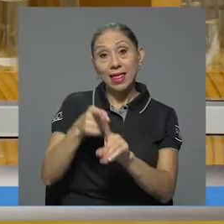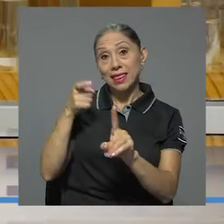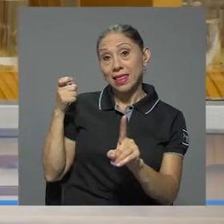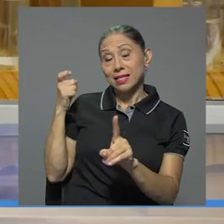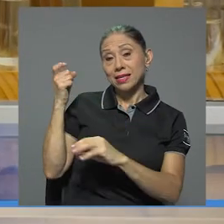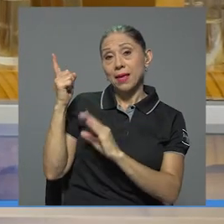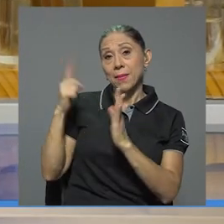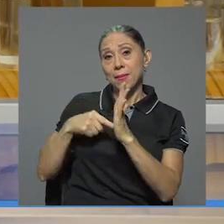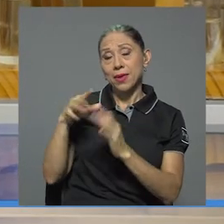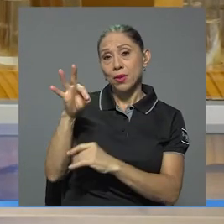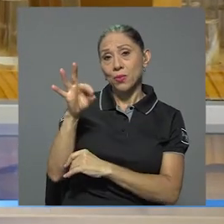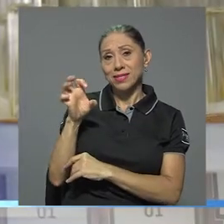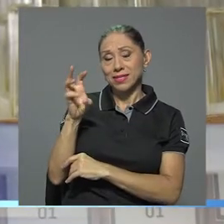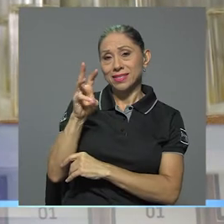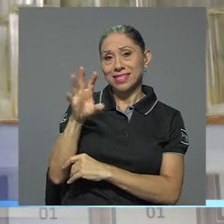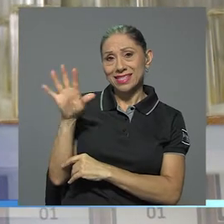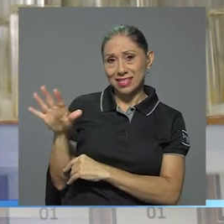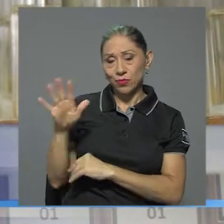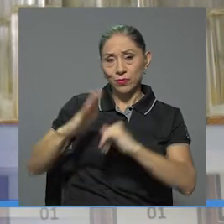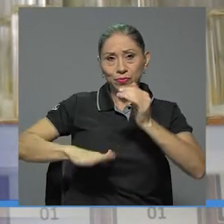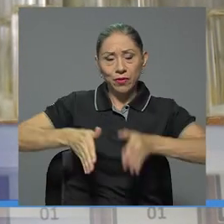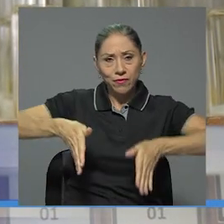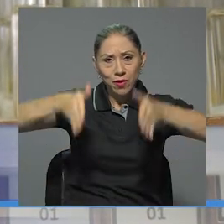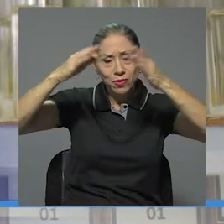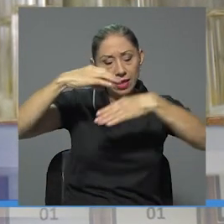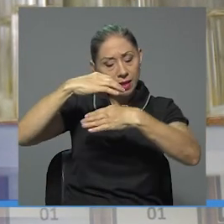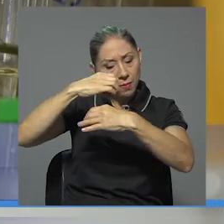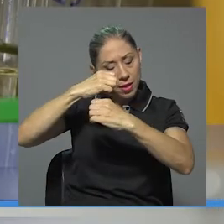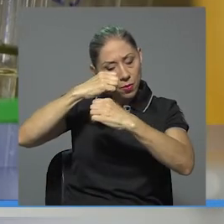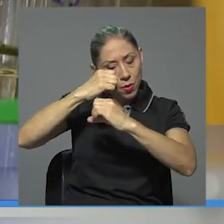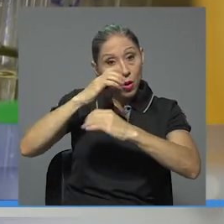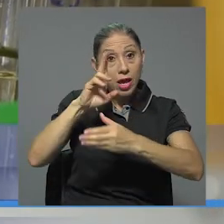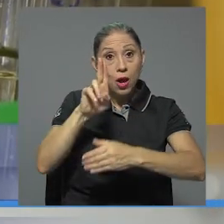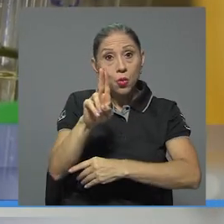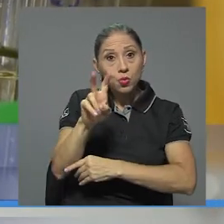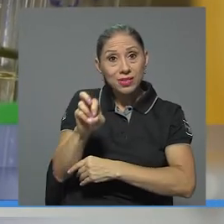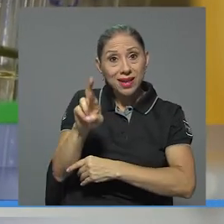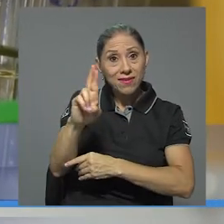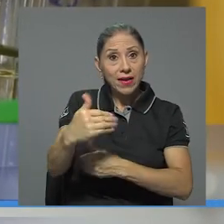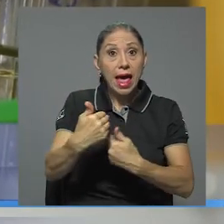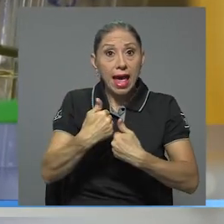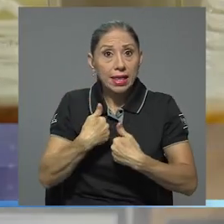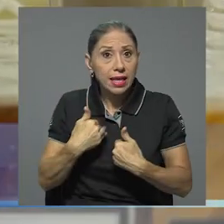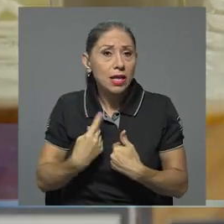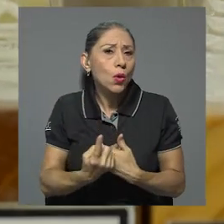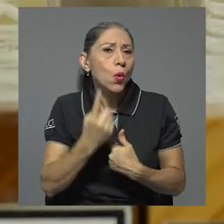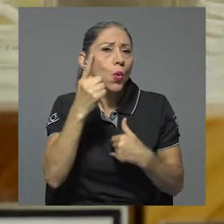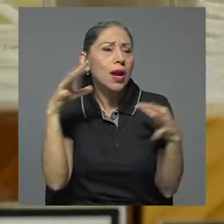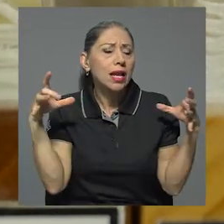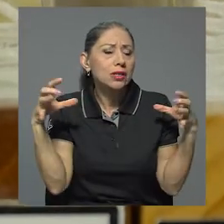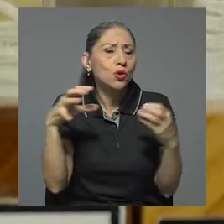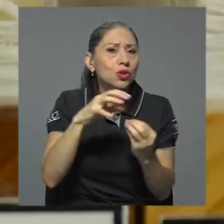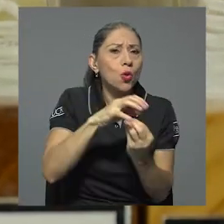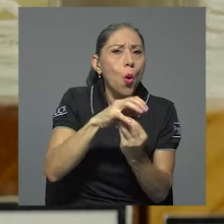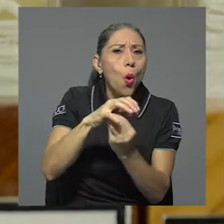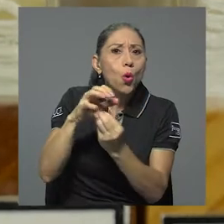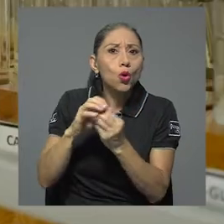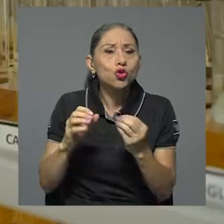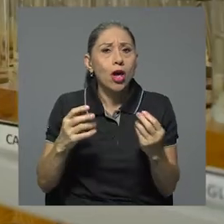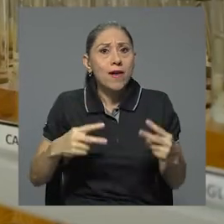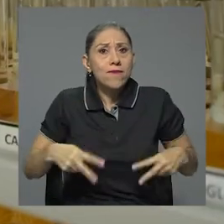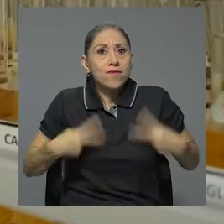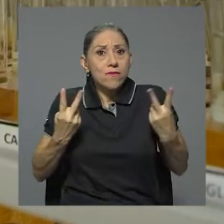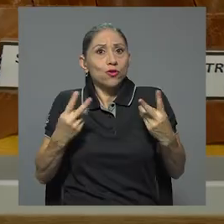Desde 1965, la Facultad de Microbiología de la UCR ha contado con una de las colecciones de hongos vivos más